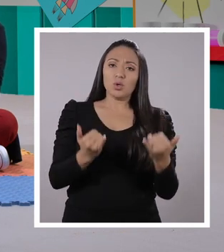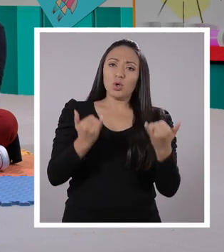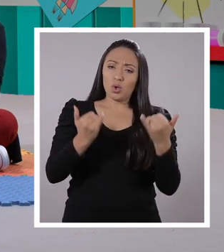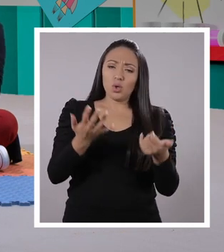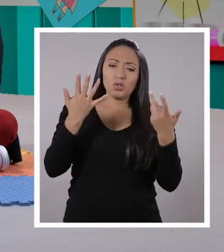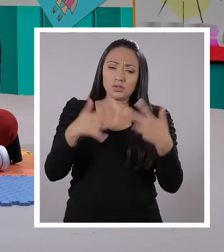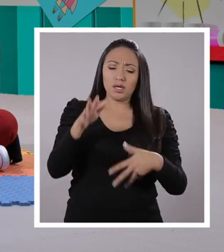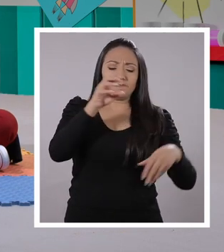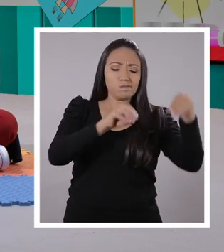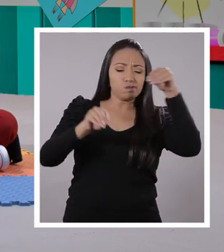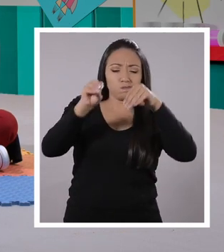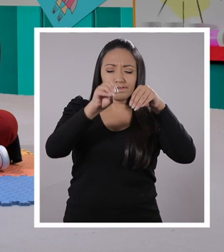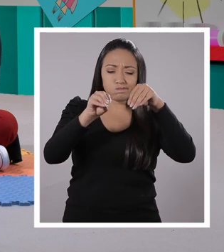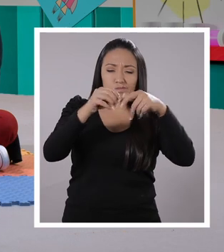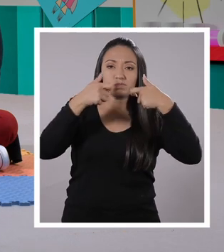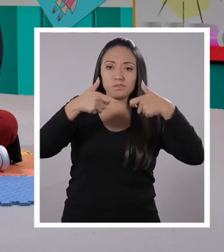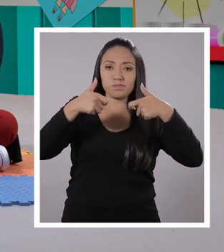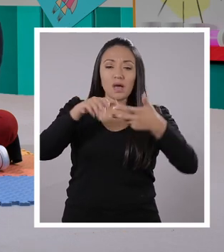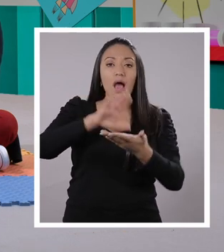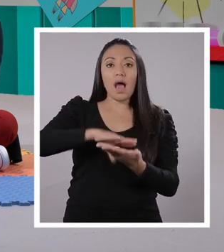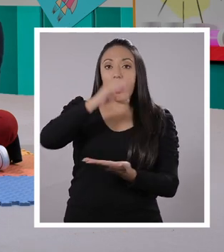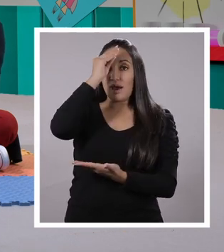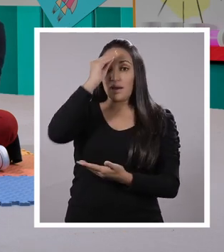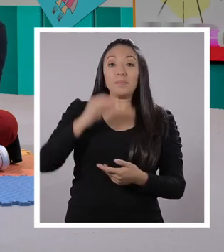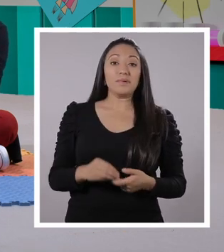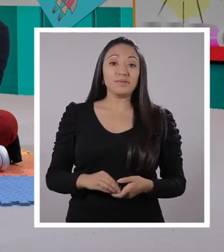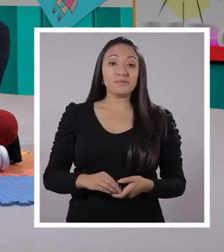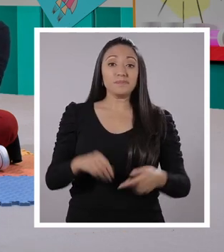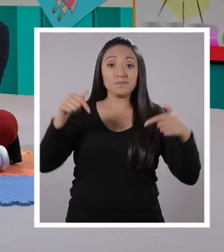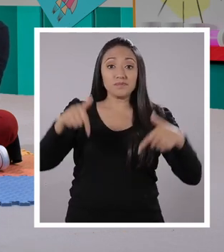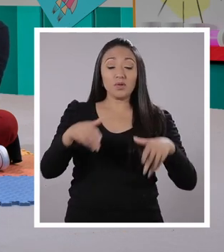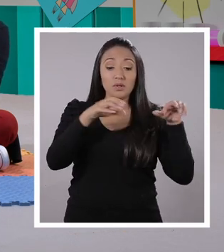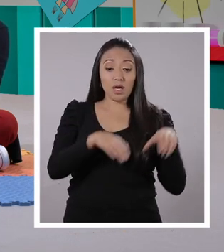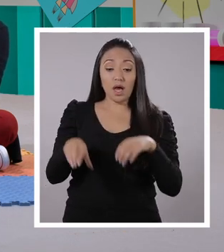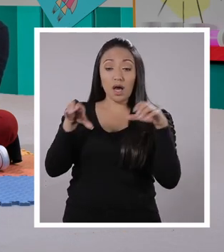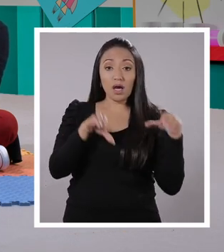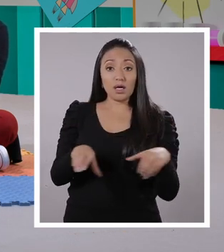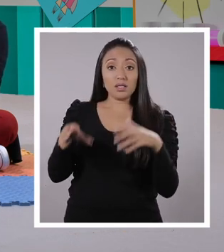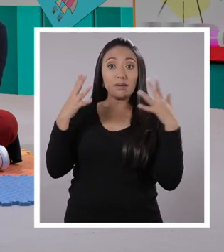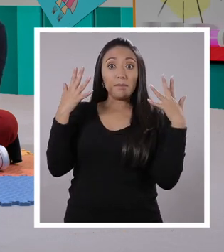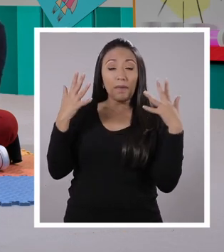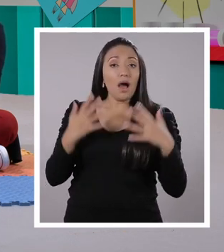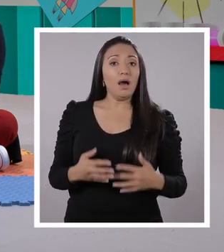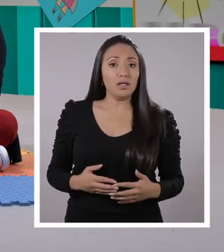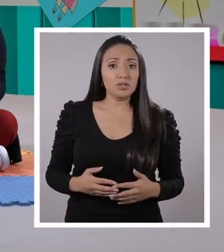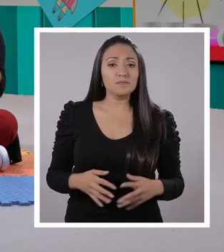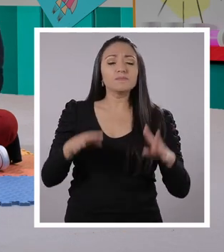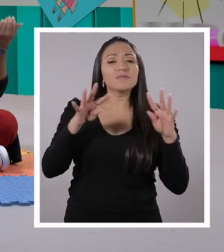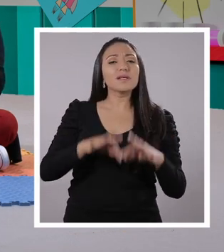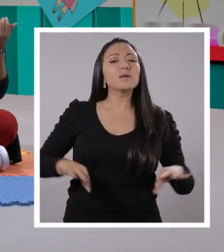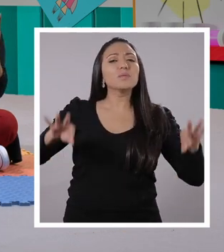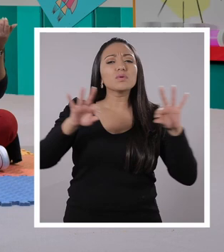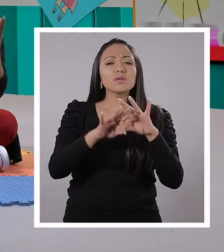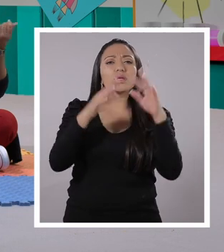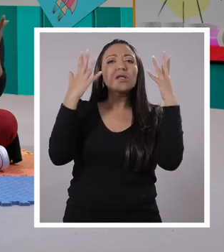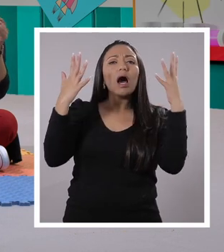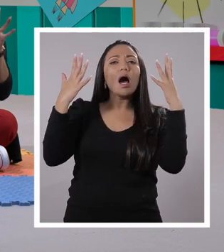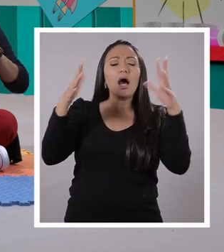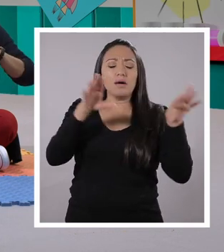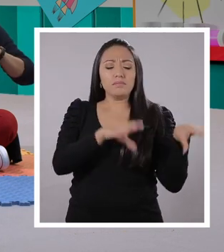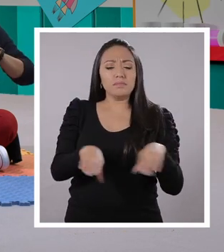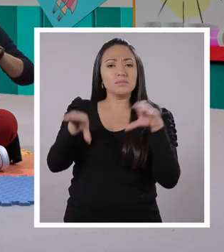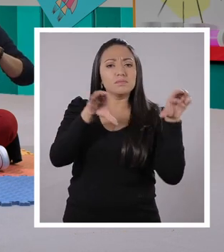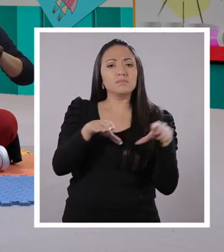todo lo que hicimos, aprendimos muchas cosas. Y estamos haciendo una actividad manual. Las actividades manuales, ¿en qué nos ayudan?